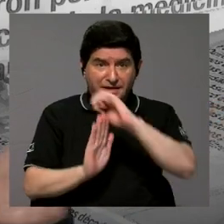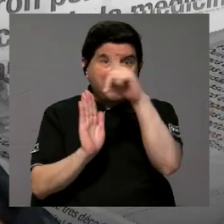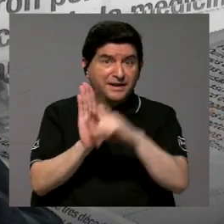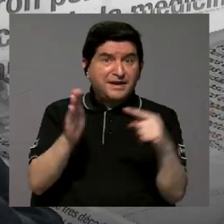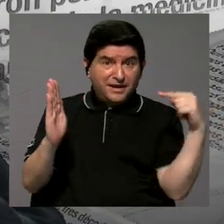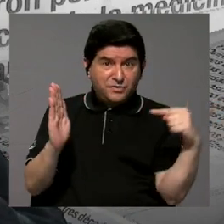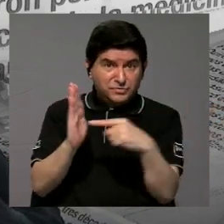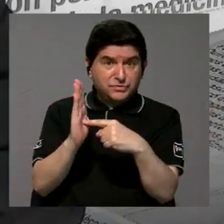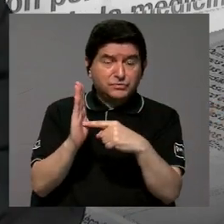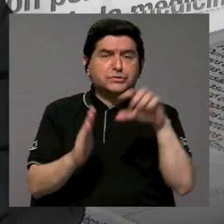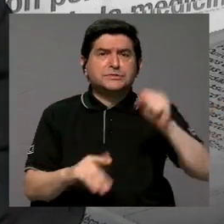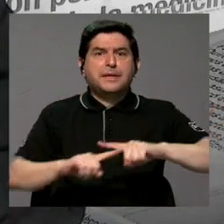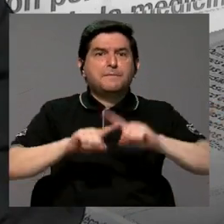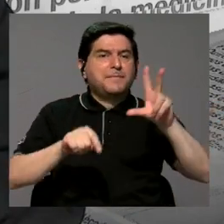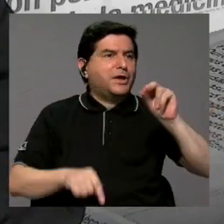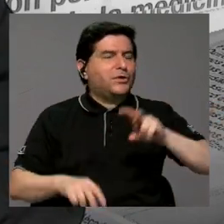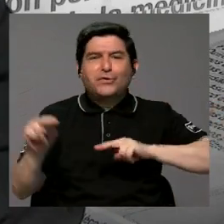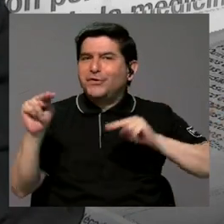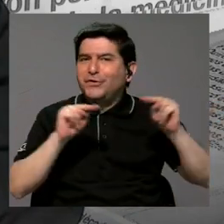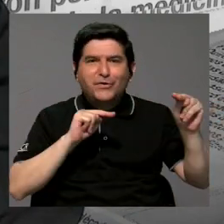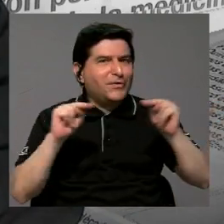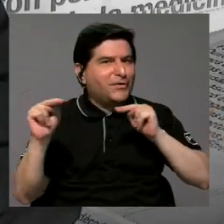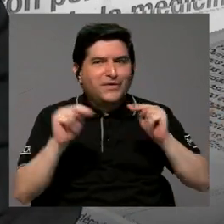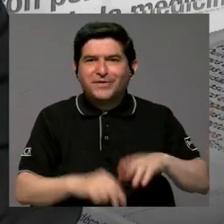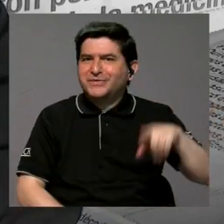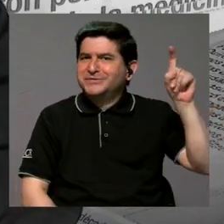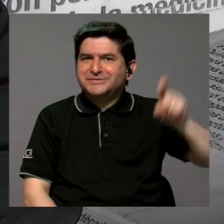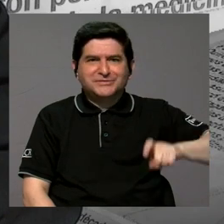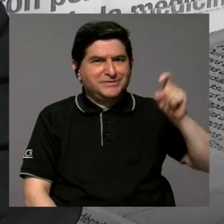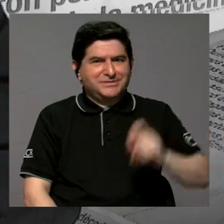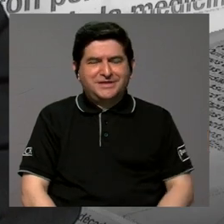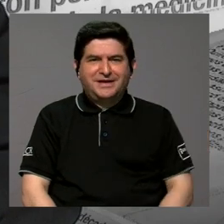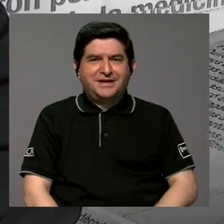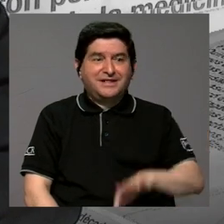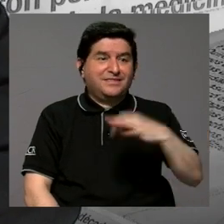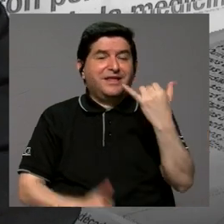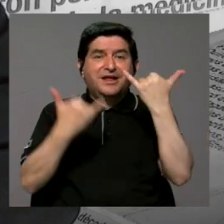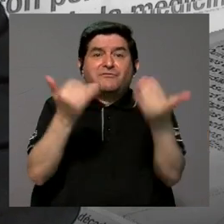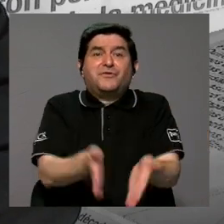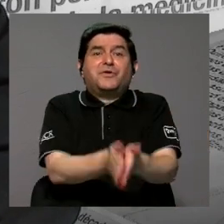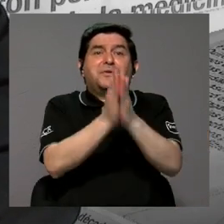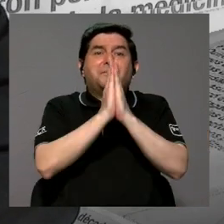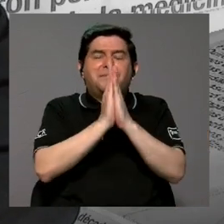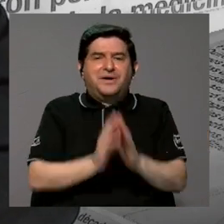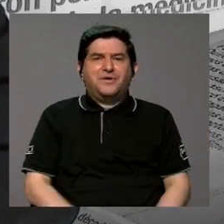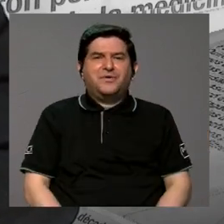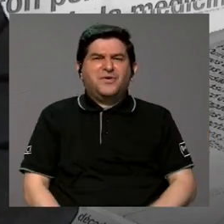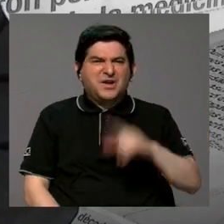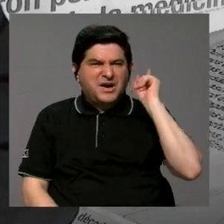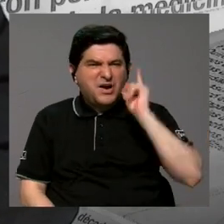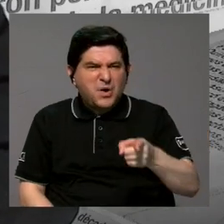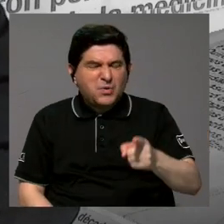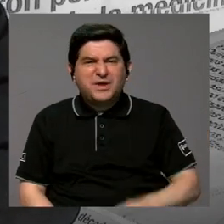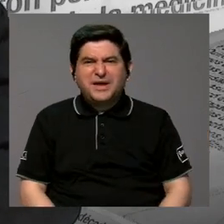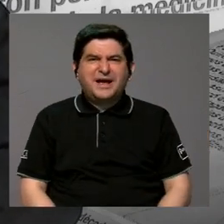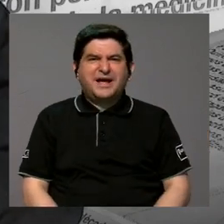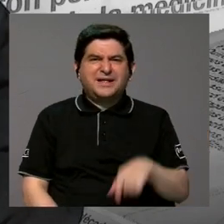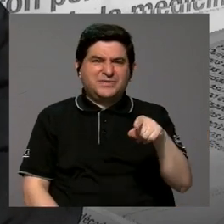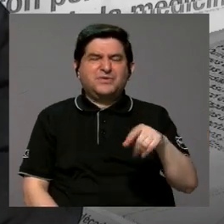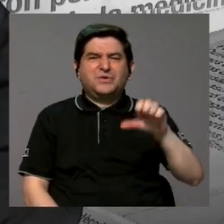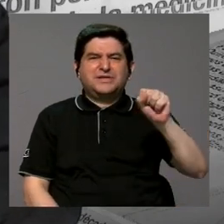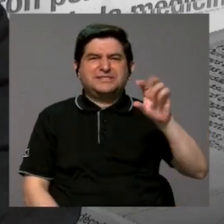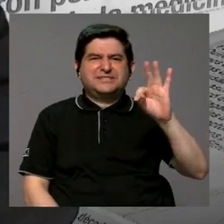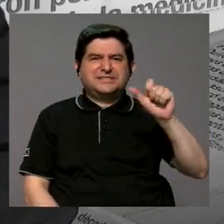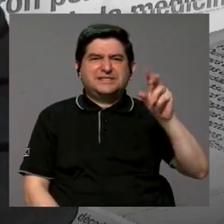constitución. Pues claro, pero que no tienen que llegar a negociarse necesariamente como lo están pidiendo ellos, torciendo el brazo a los STEM solamente